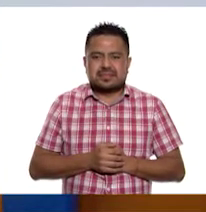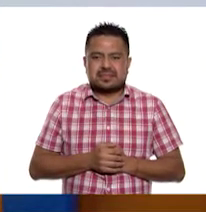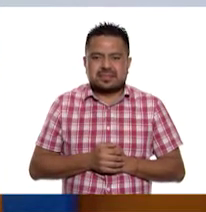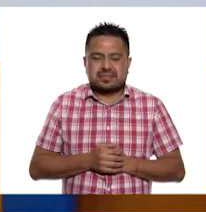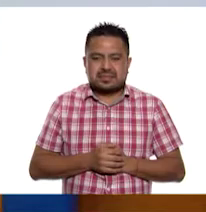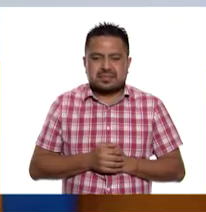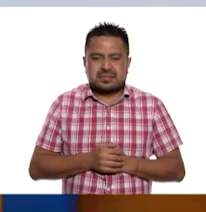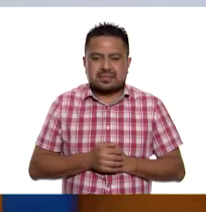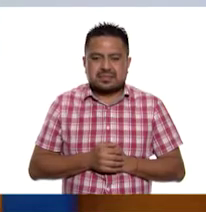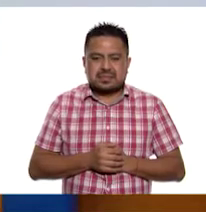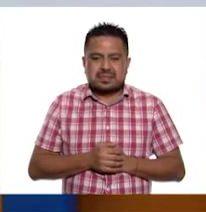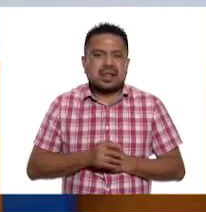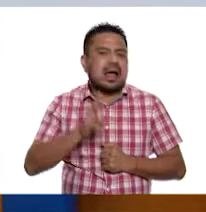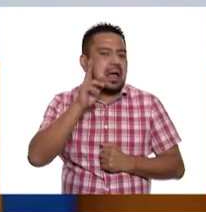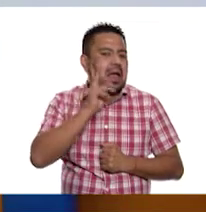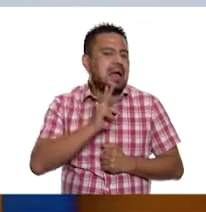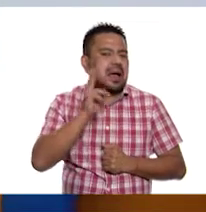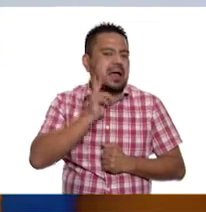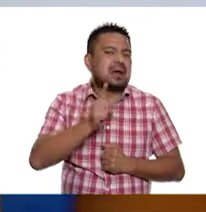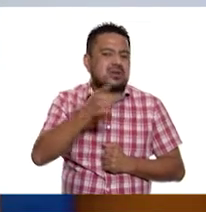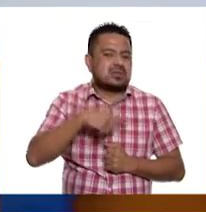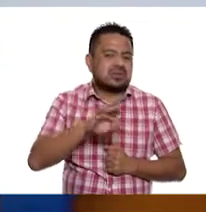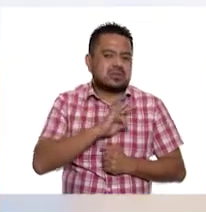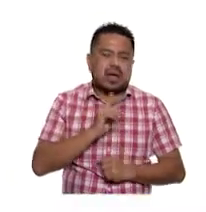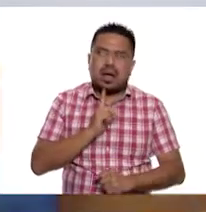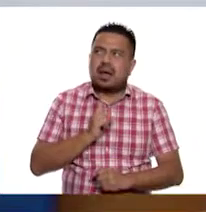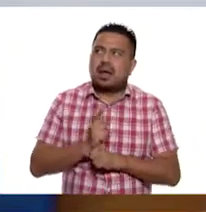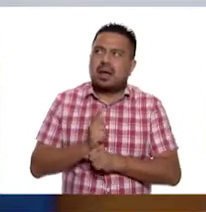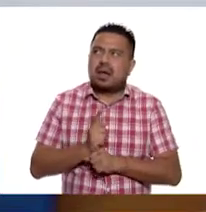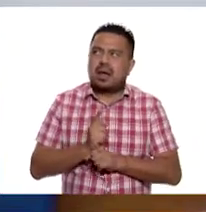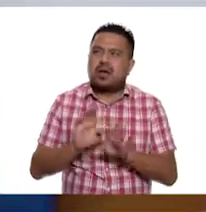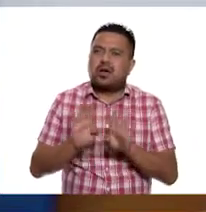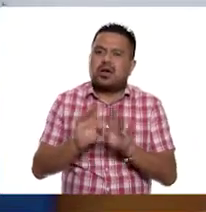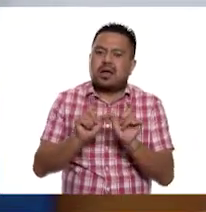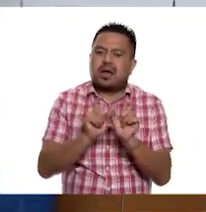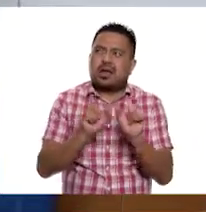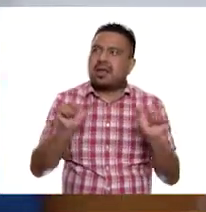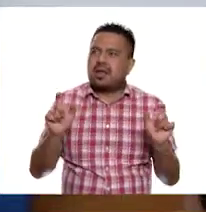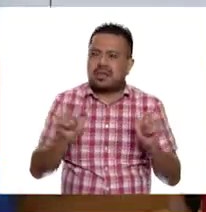Y entonces... Pero ver qué tanto pueden detectar, ¿verdad? ¿Verdad?